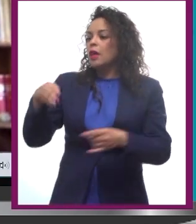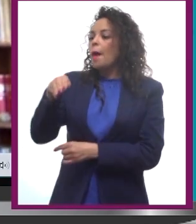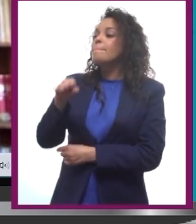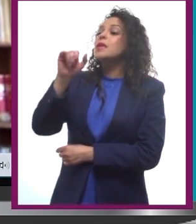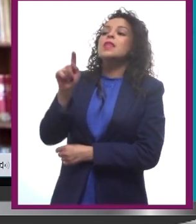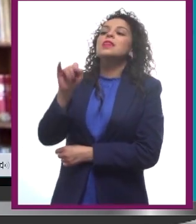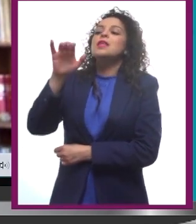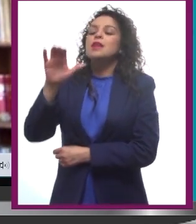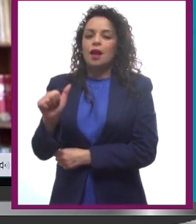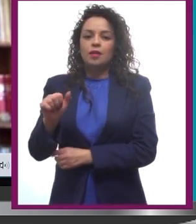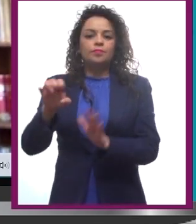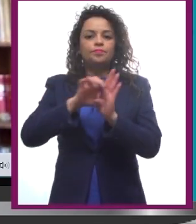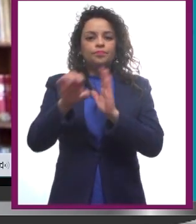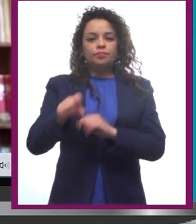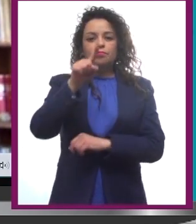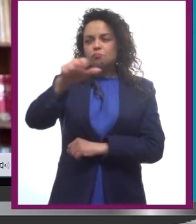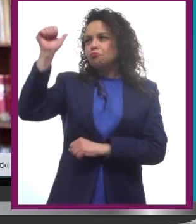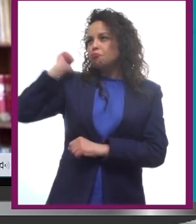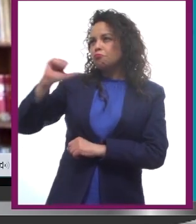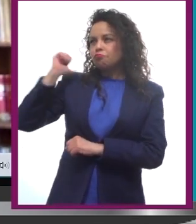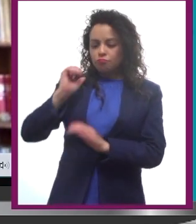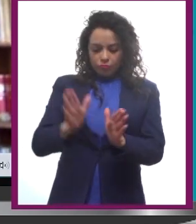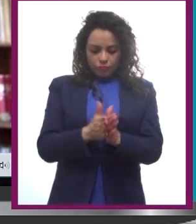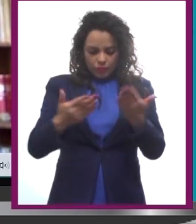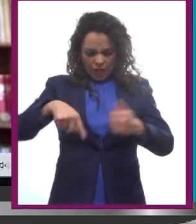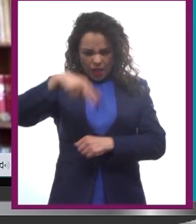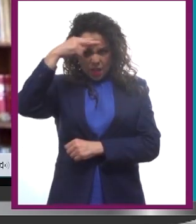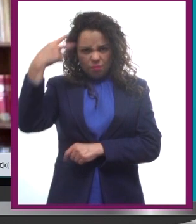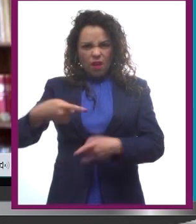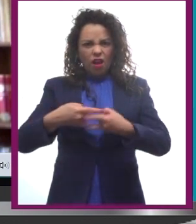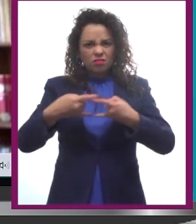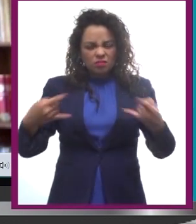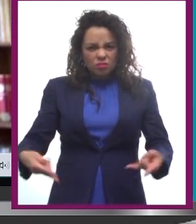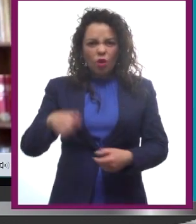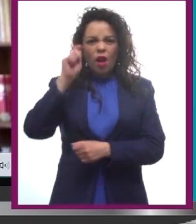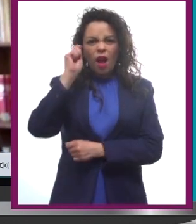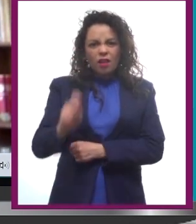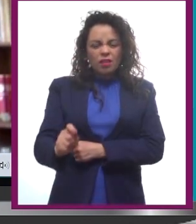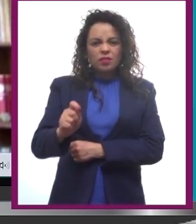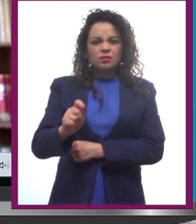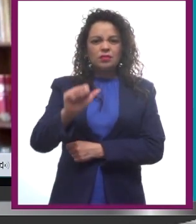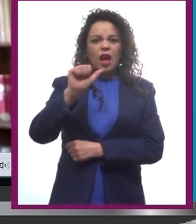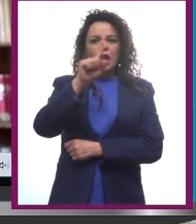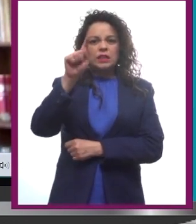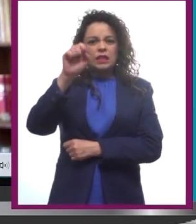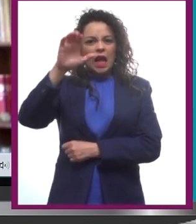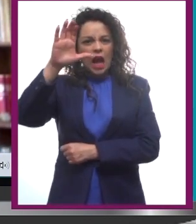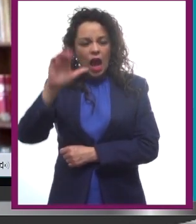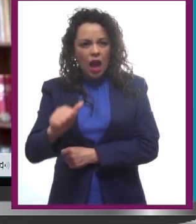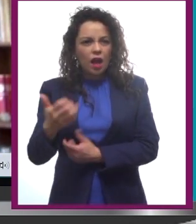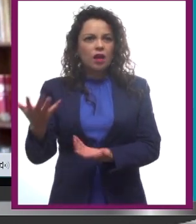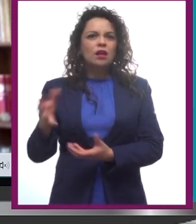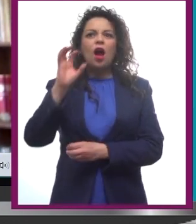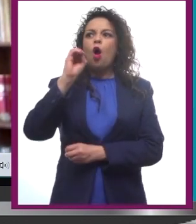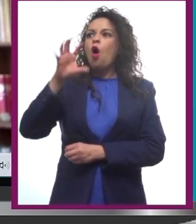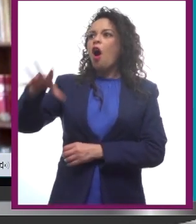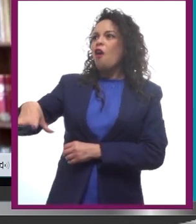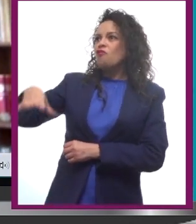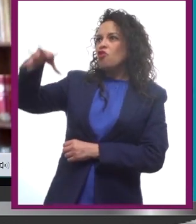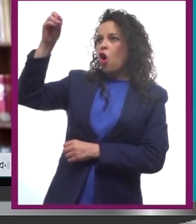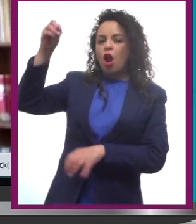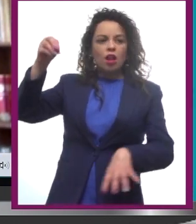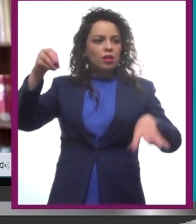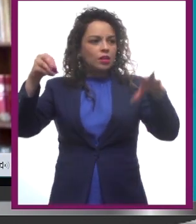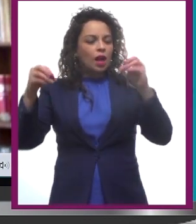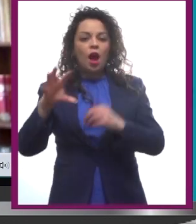leer las leyendas antiguas de México, de los aztecas, de las leyendas de los volcanes o de la